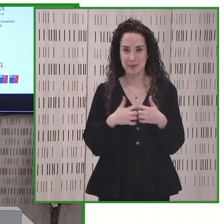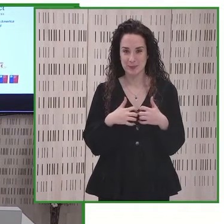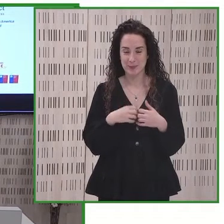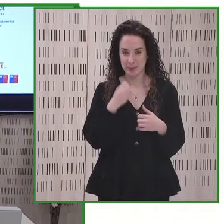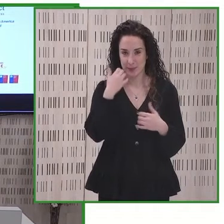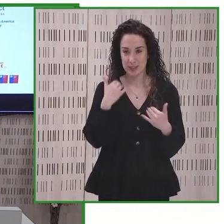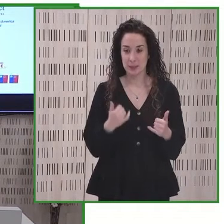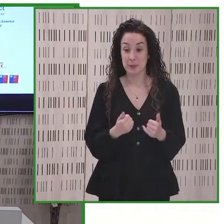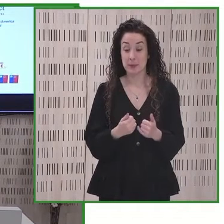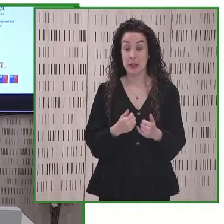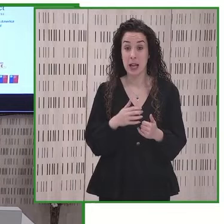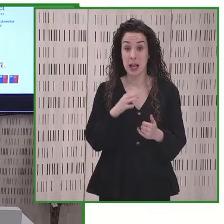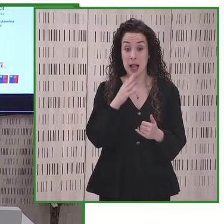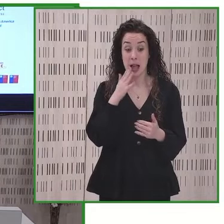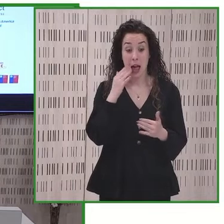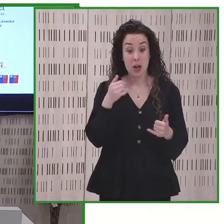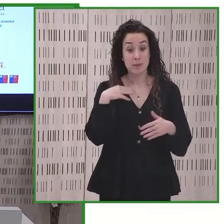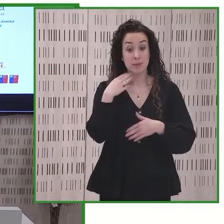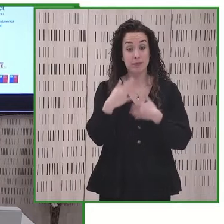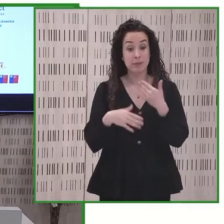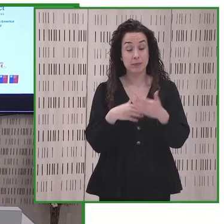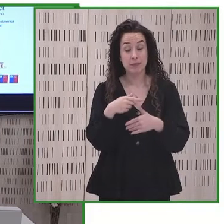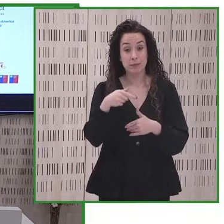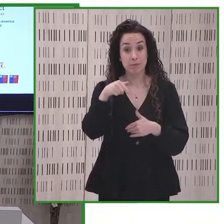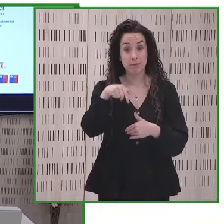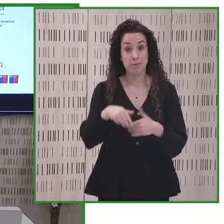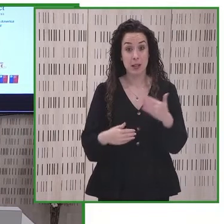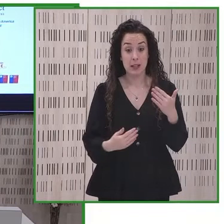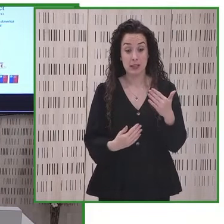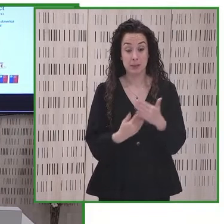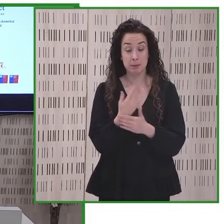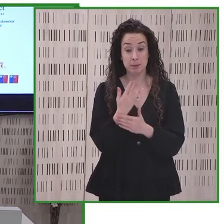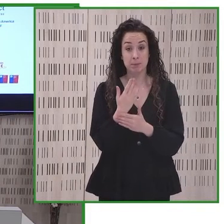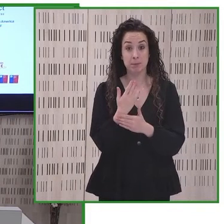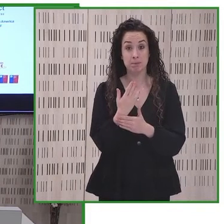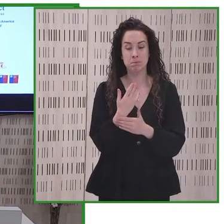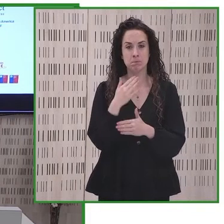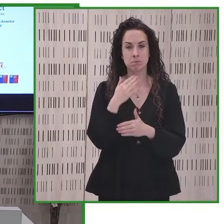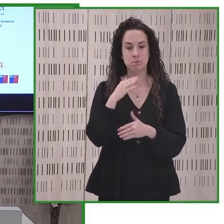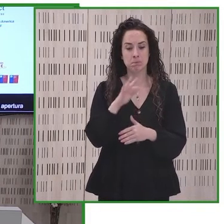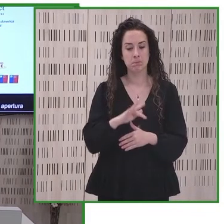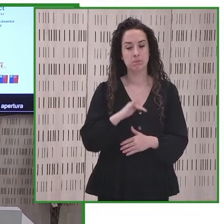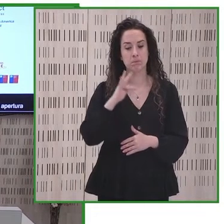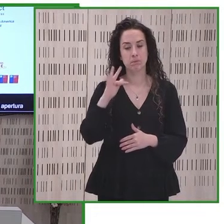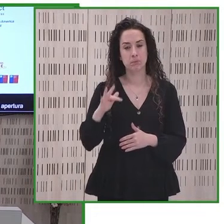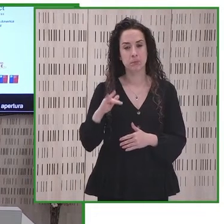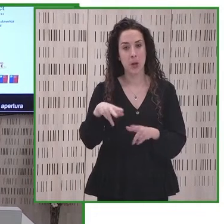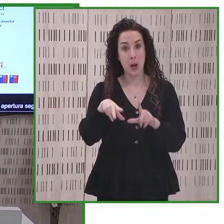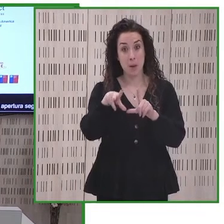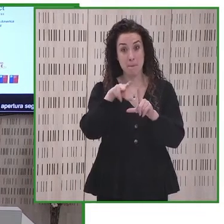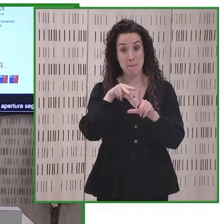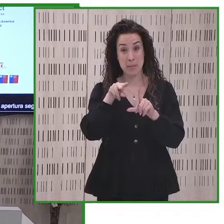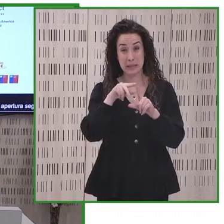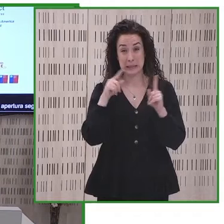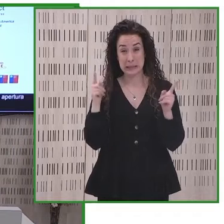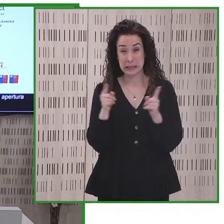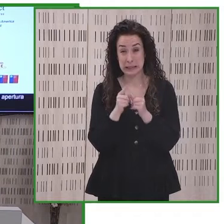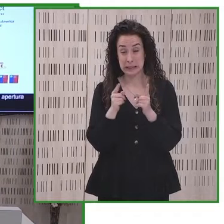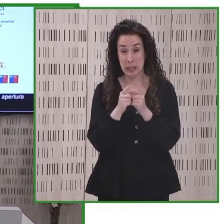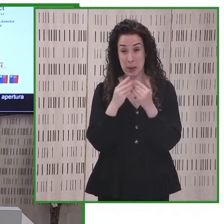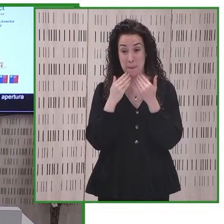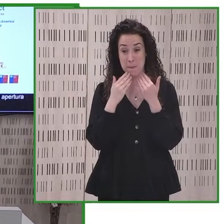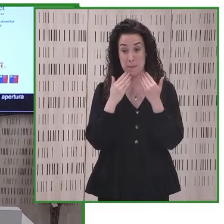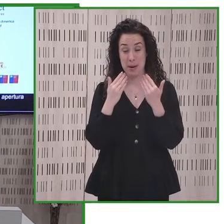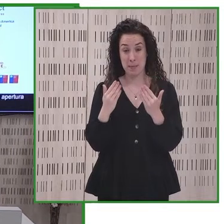para continuar esta ceremonia de apertura seguiremos dando paso a un breve vídeo de bienvenida